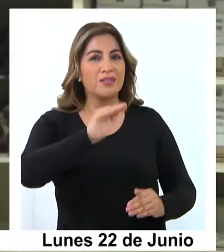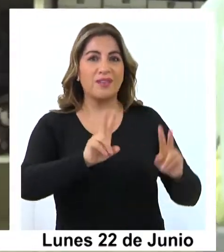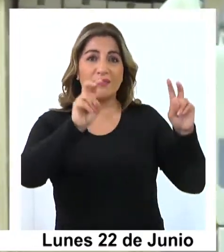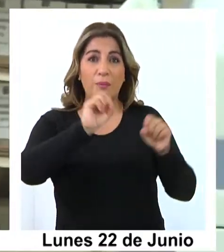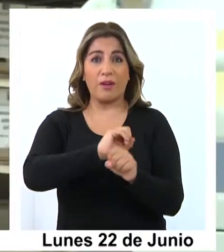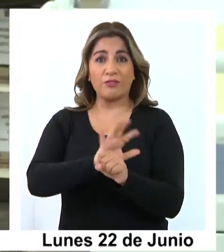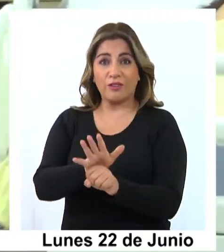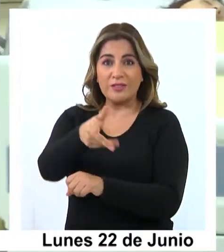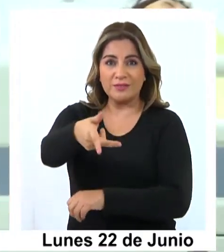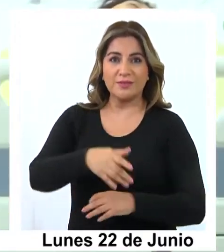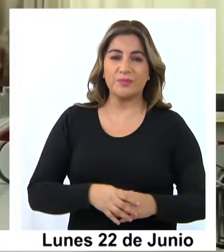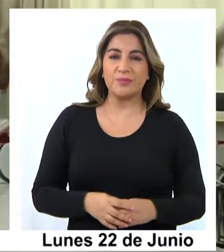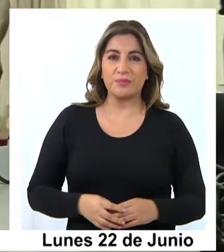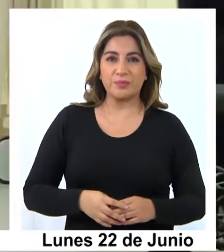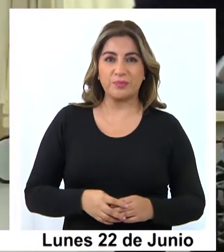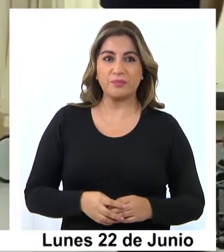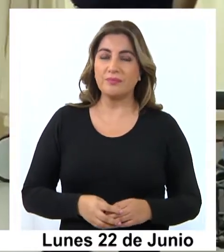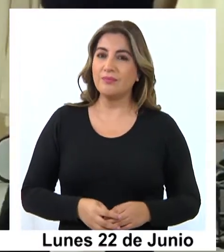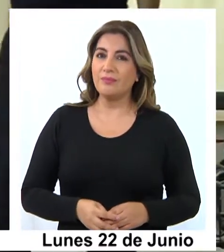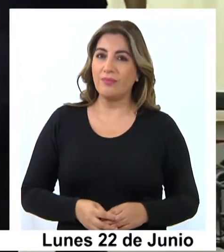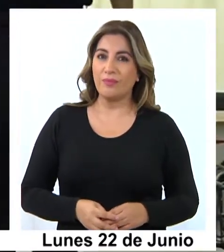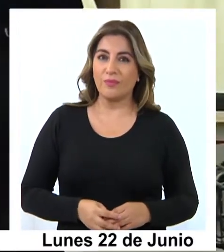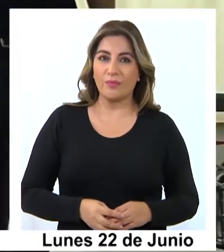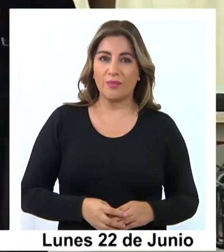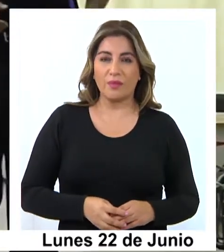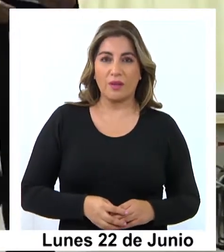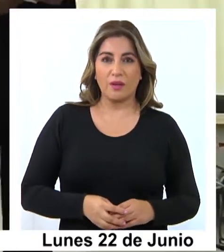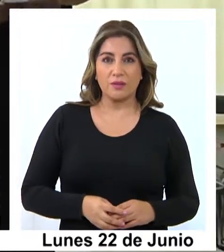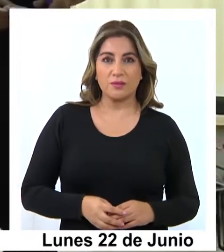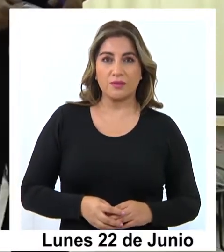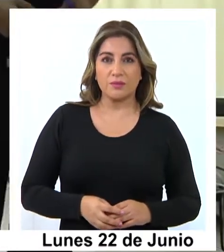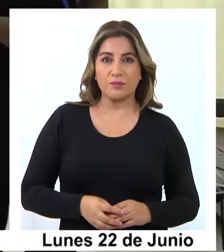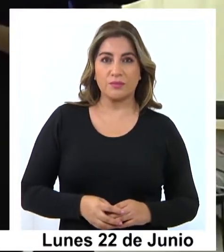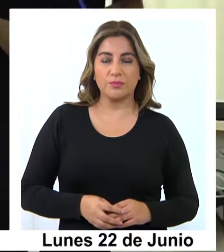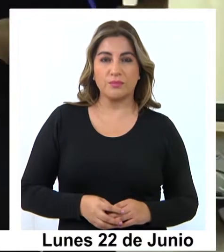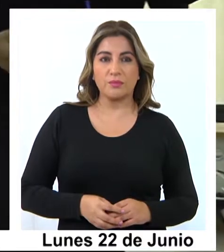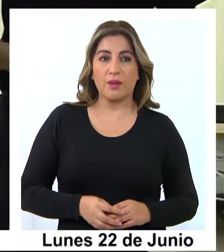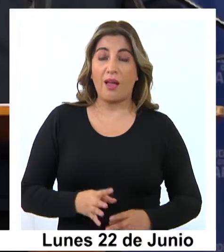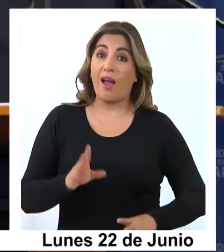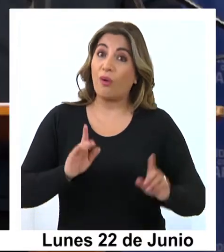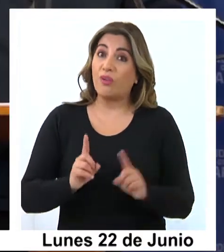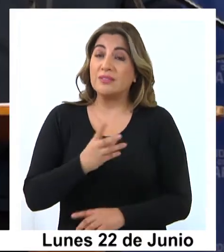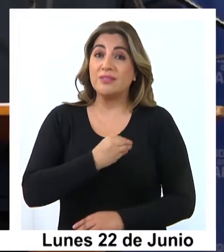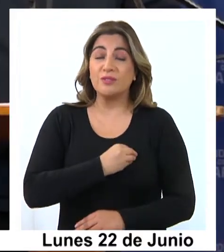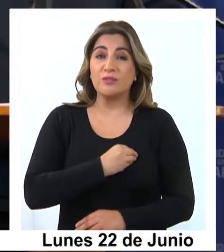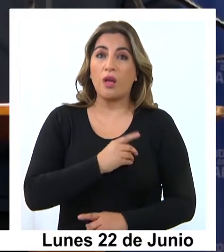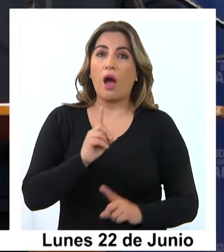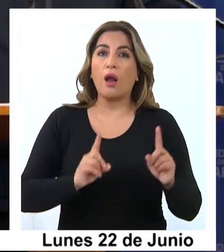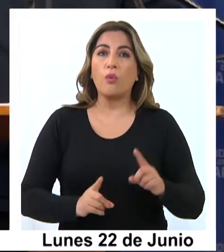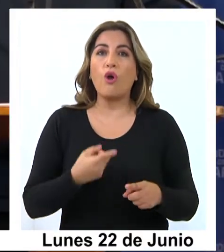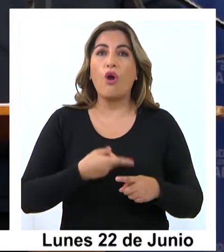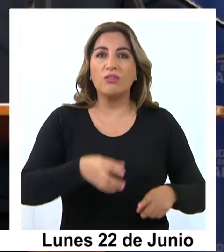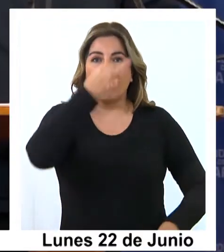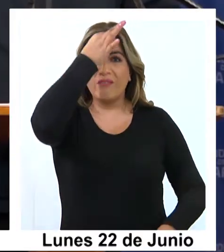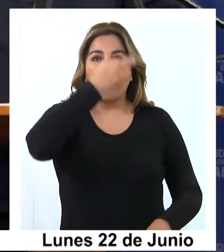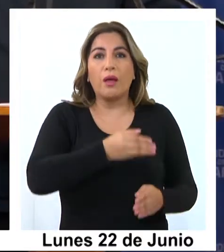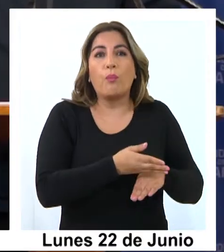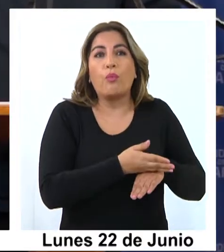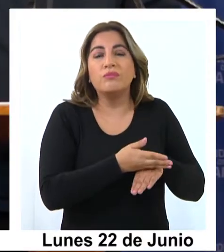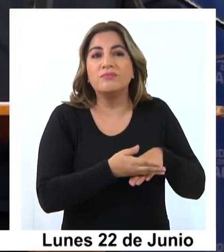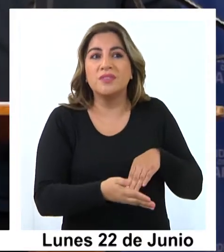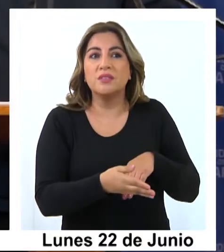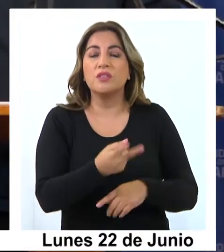tema COVID, lo que significa que necesariamente o lamentablemente se pueden retrasar otro tipo de patologías